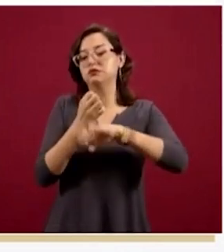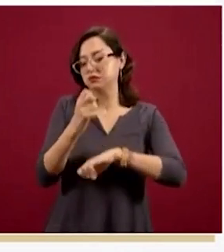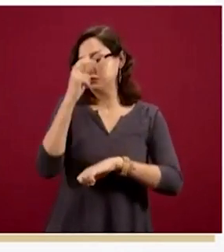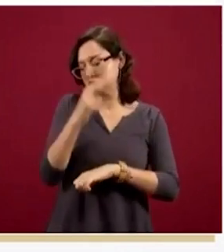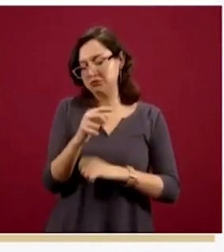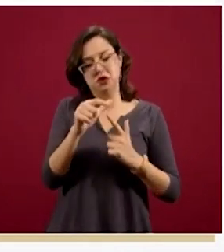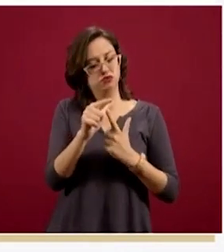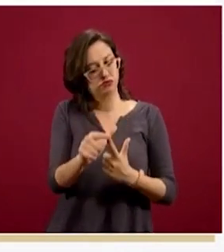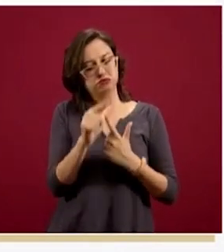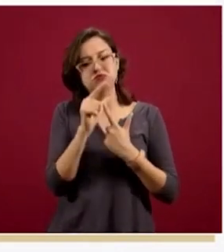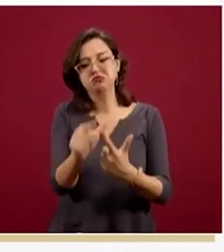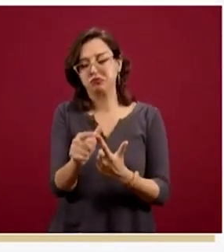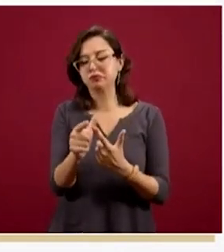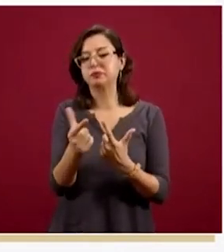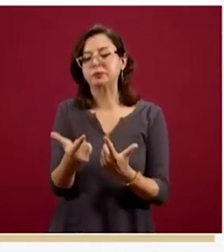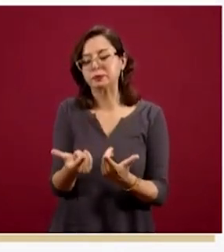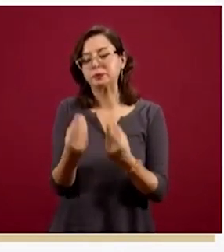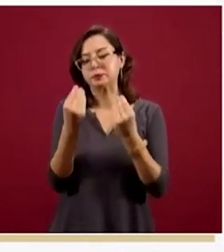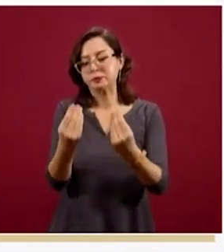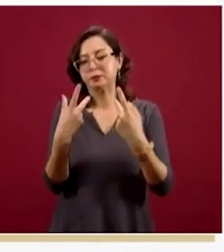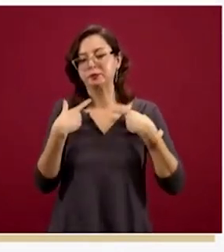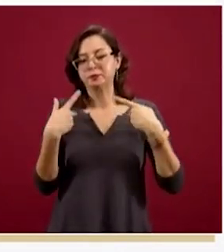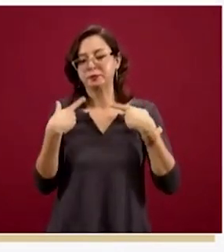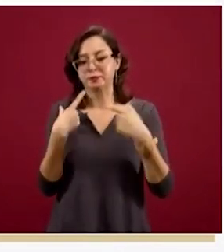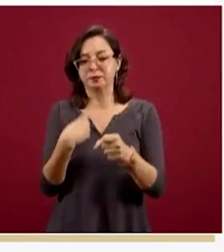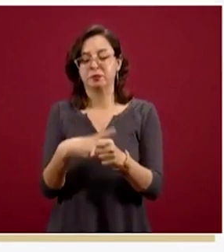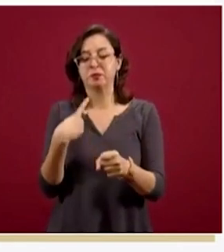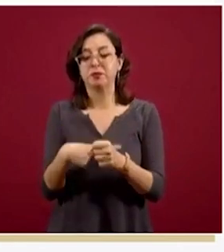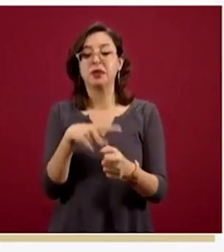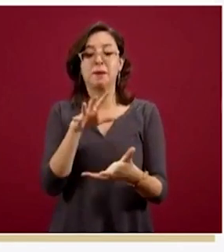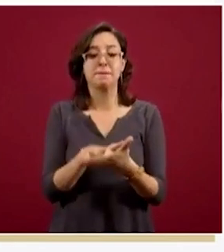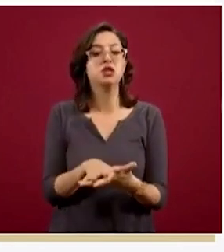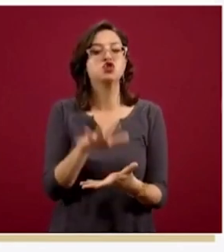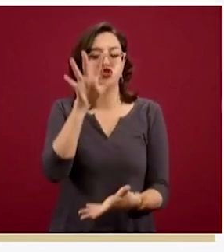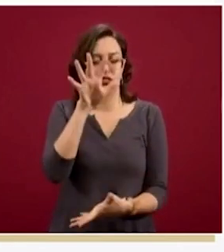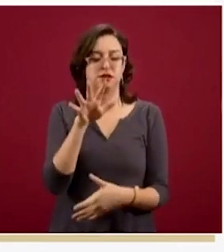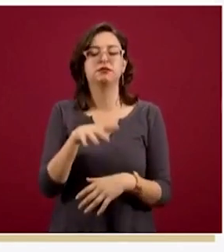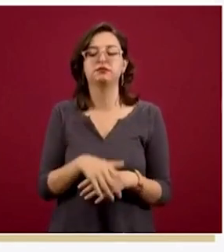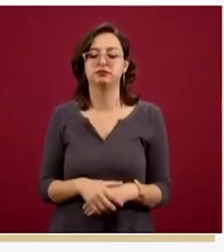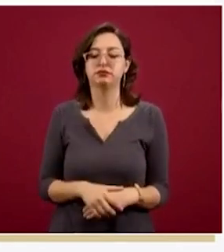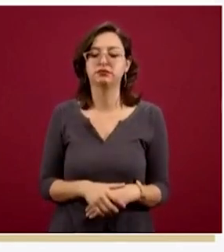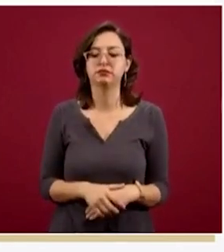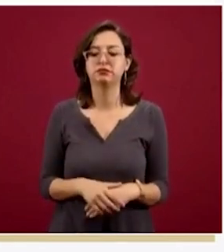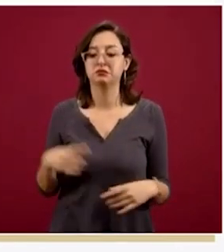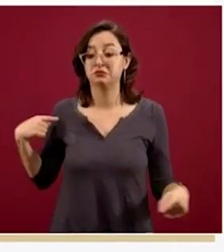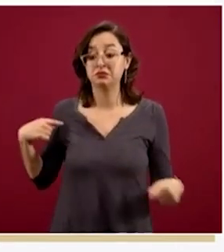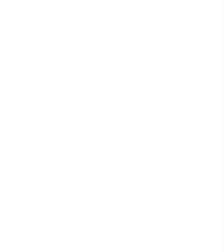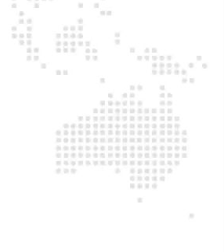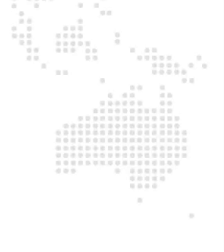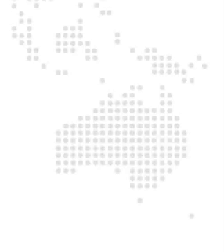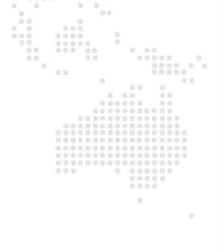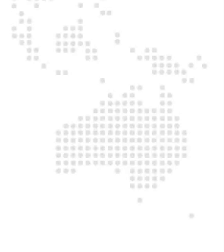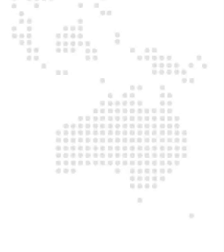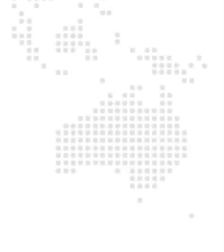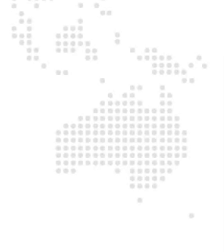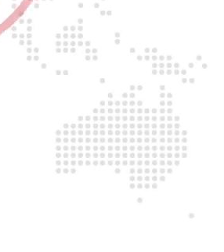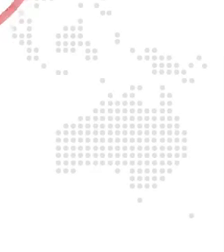lógicamente continúan teniendo esta presencia importante con la mayoría de los casos confirmados en los últimos 14 días.